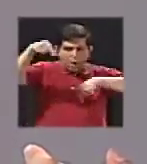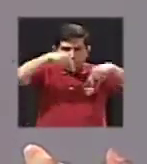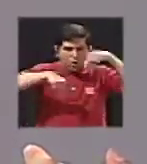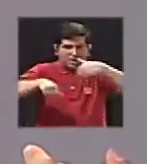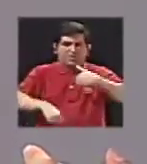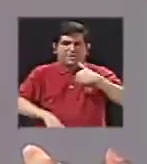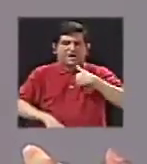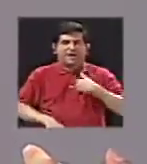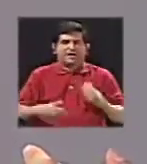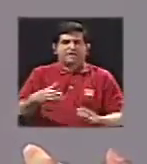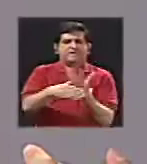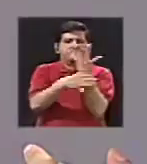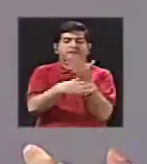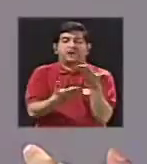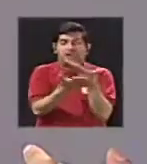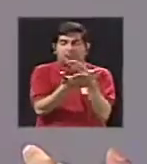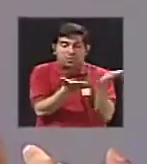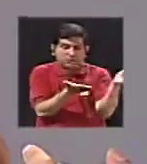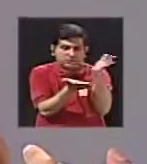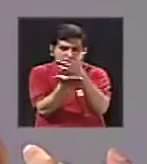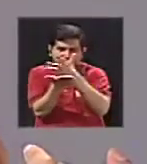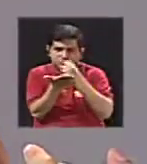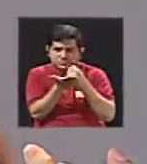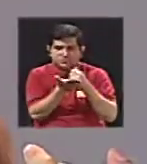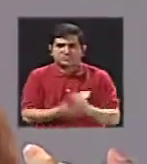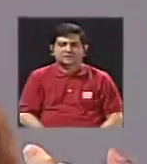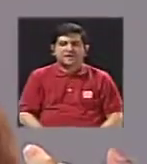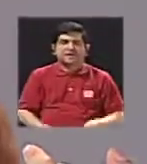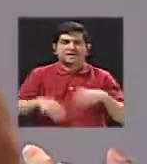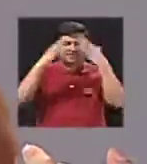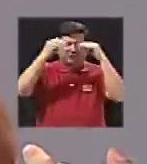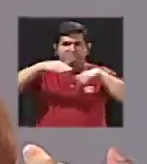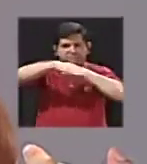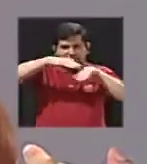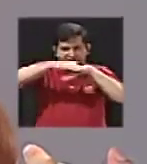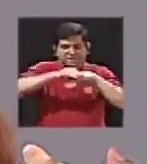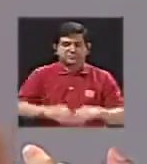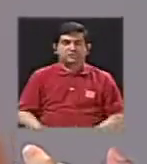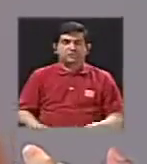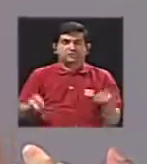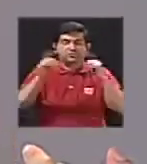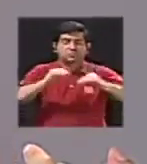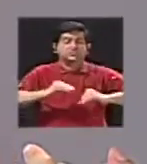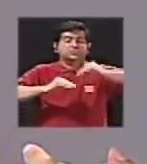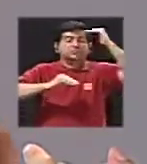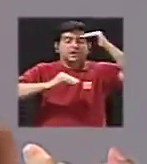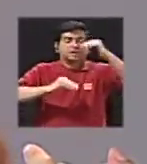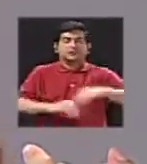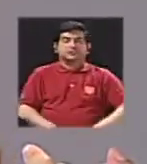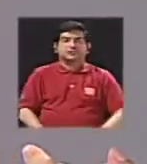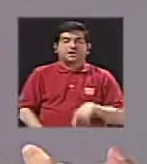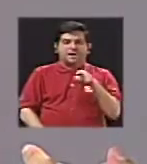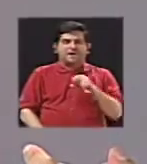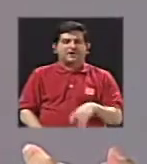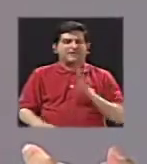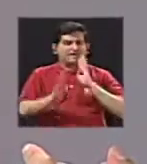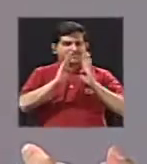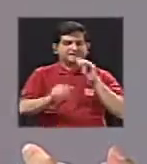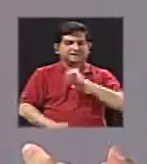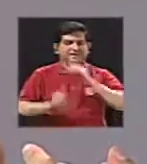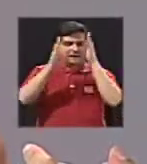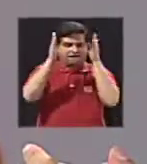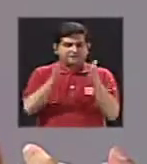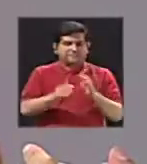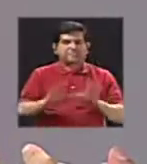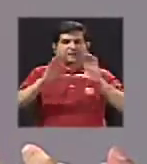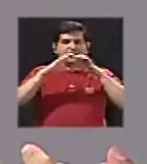estas muestras que tomamos es la línea base y en caso de que ocurriese algo mayor pues se habla un poco con las autoridades que